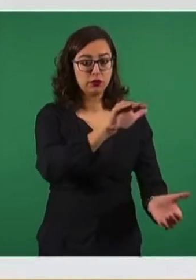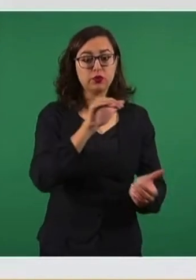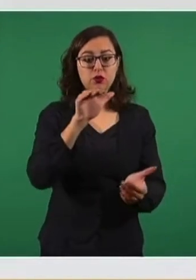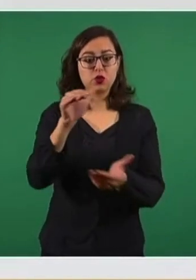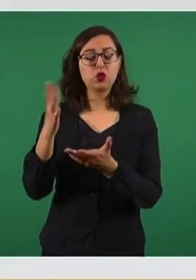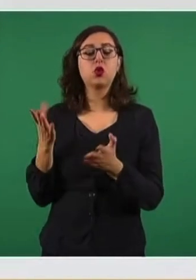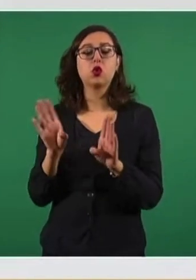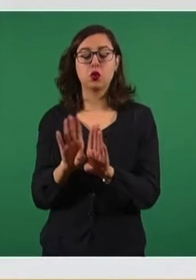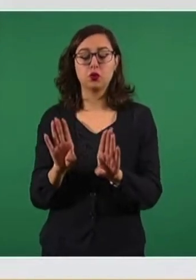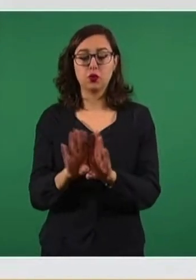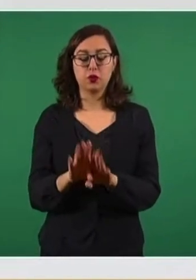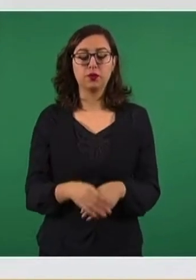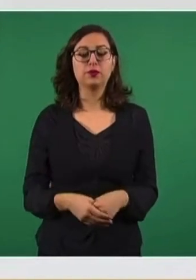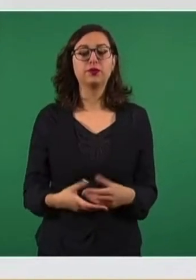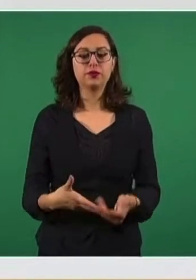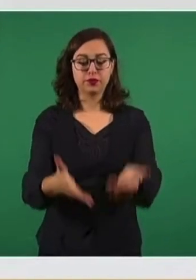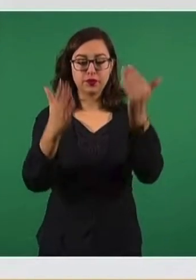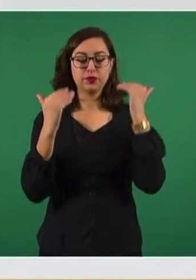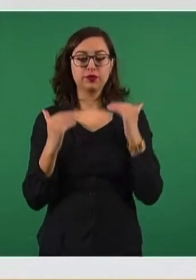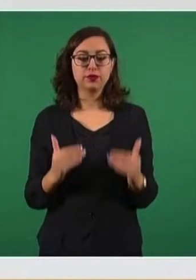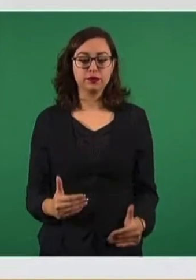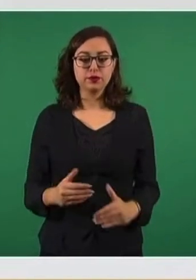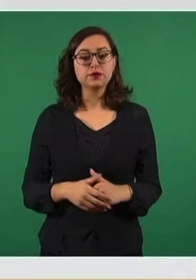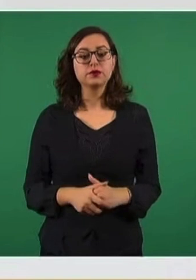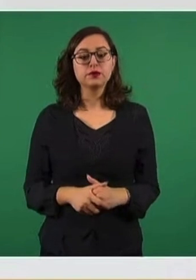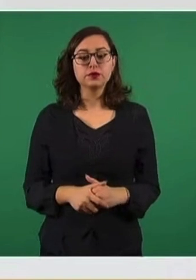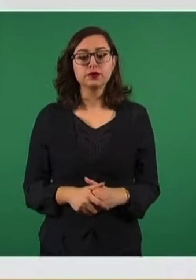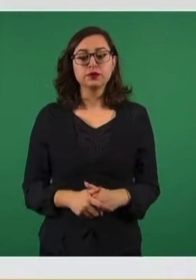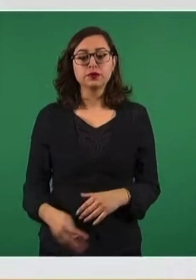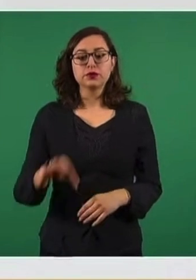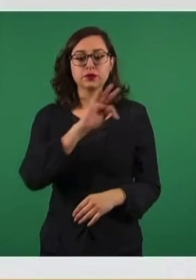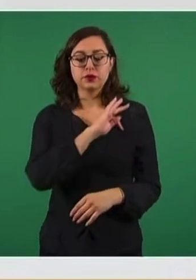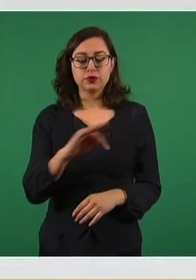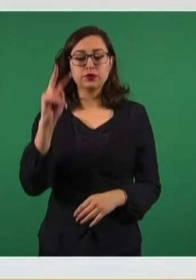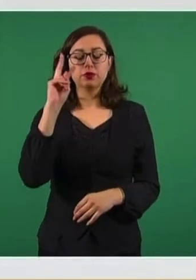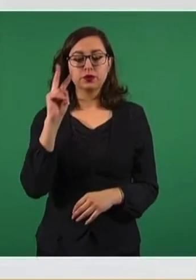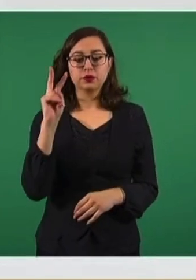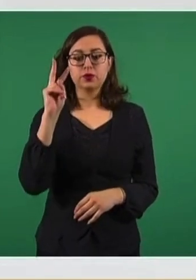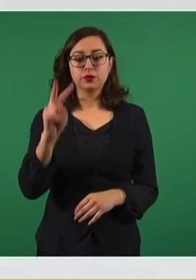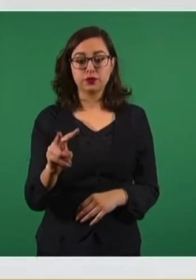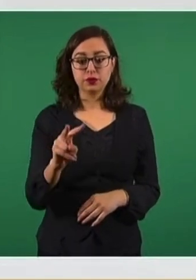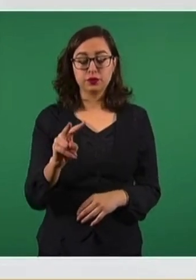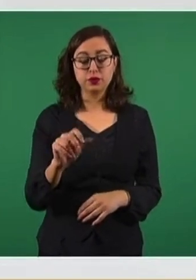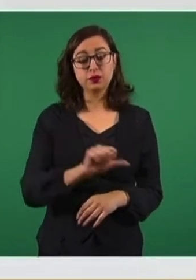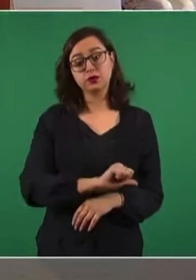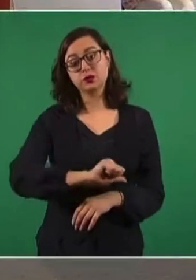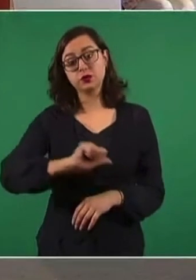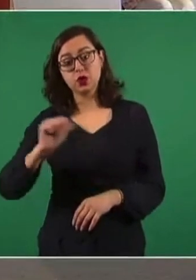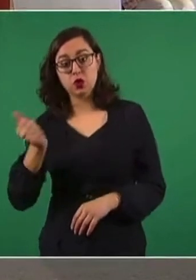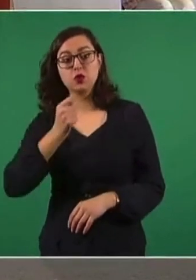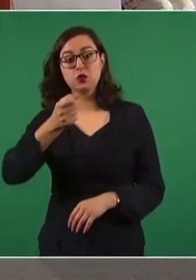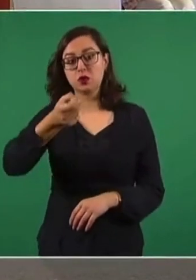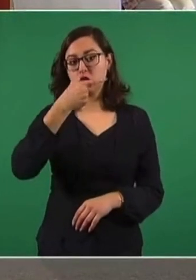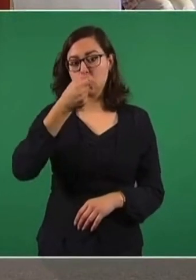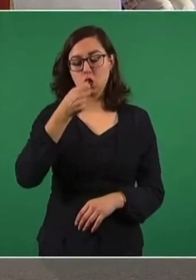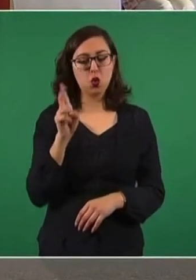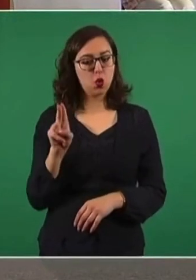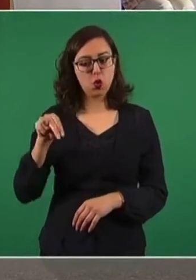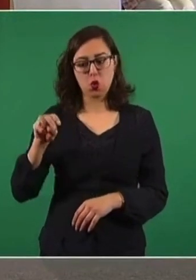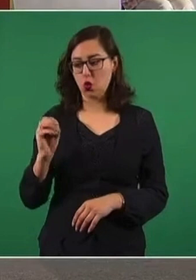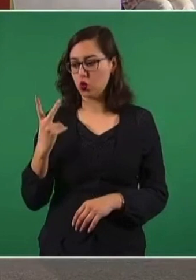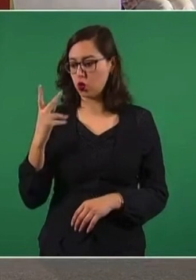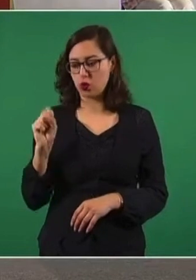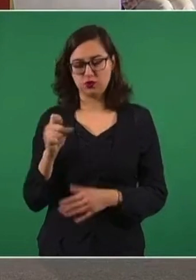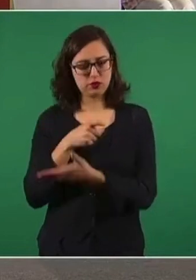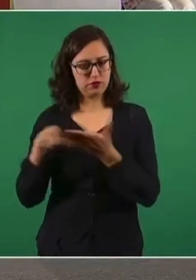ponemos a su consideración lo que no compró la UNOPS. El pasado 10 de